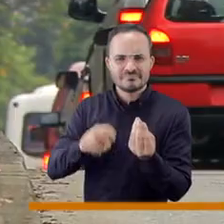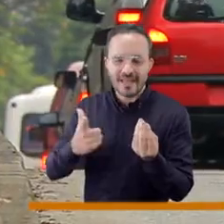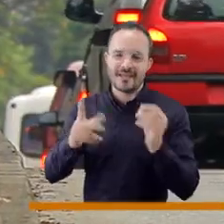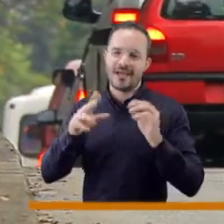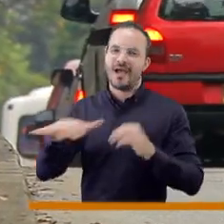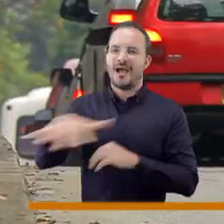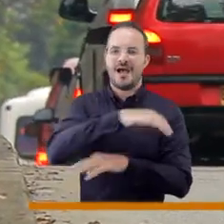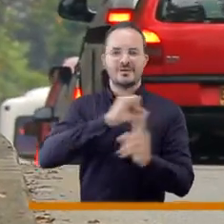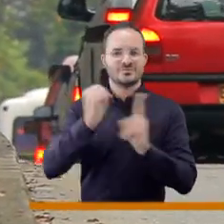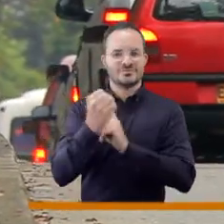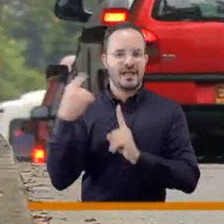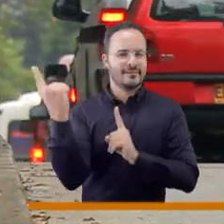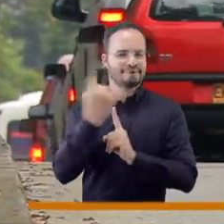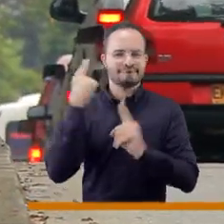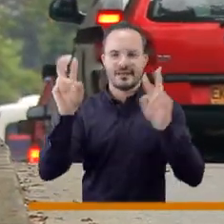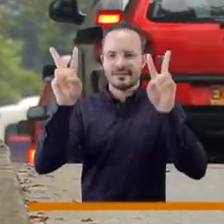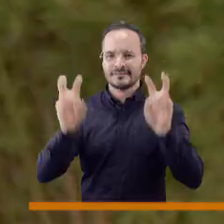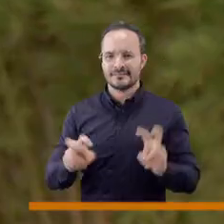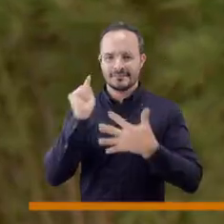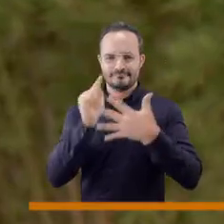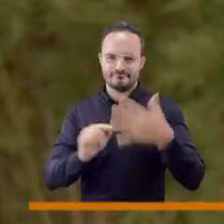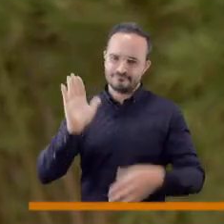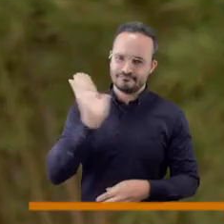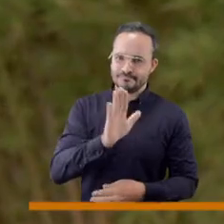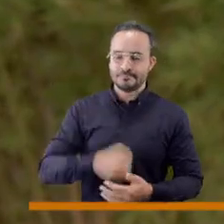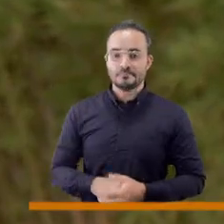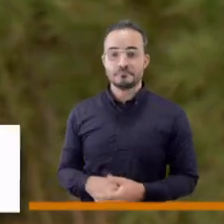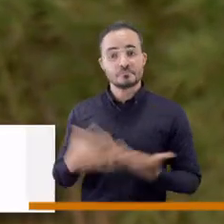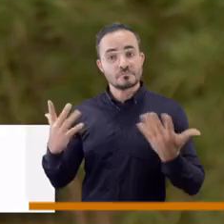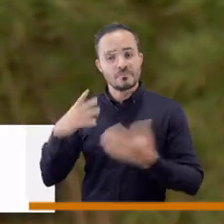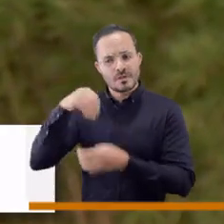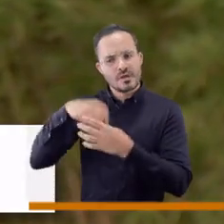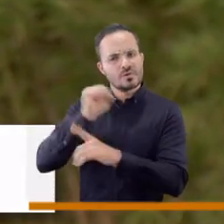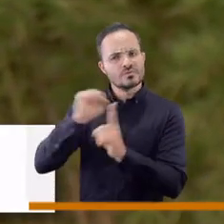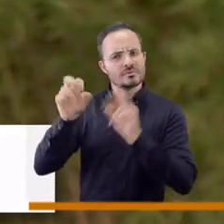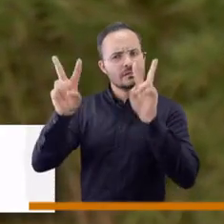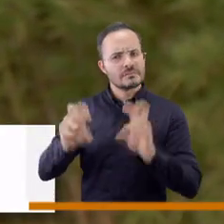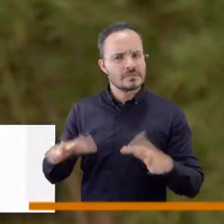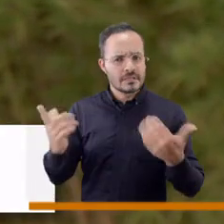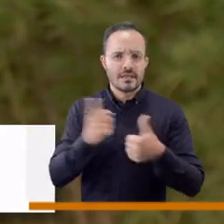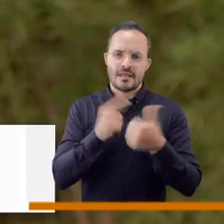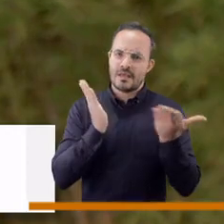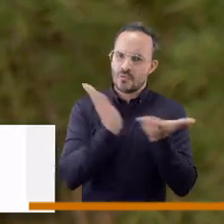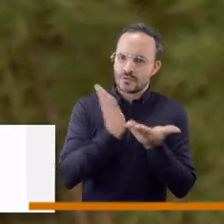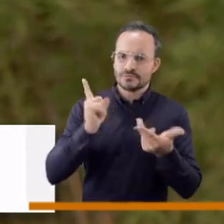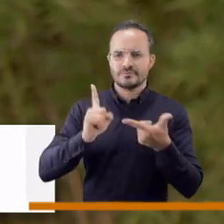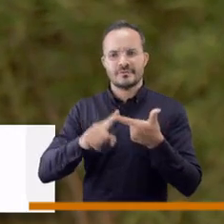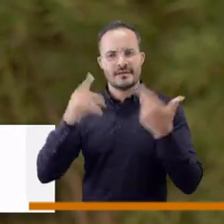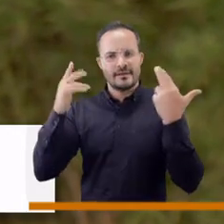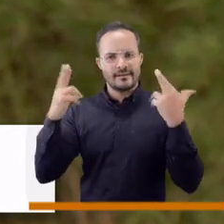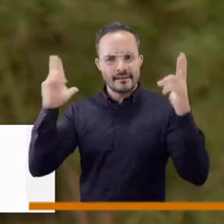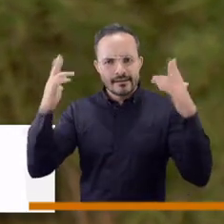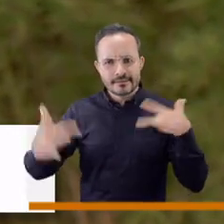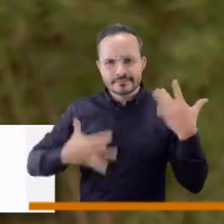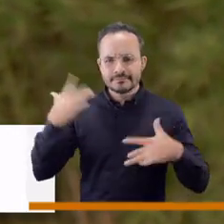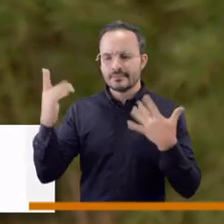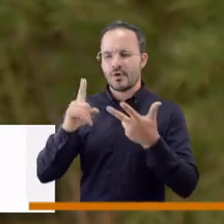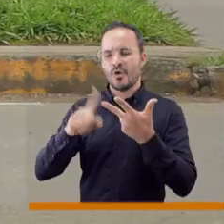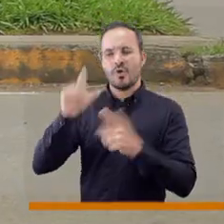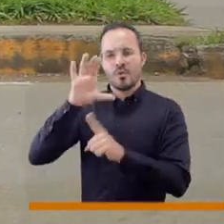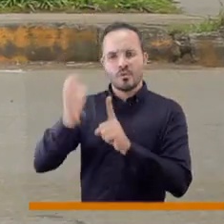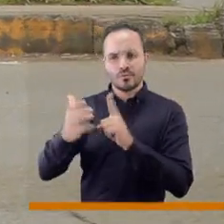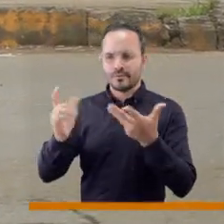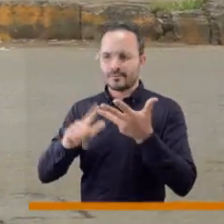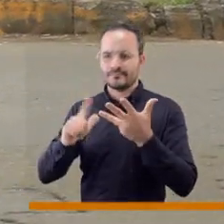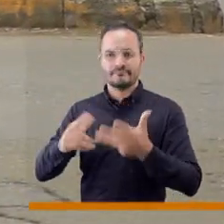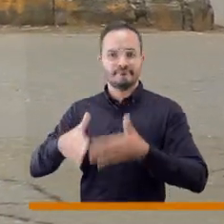Asuntos Sociales. Y entre asuntos sociales y administrativos están relacionados educación, recreación, cultura,